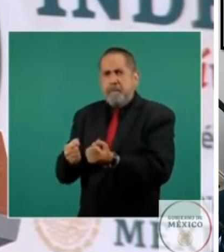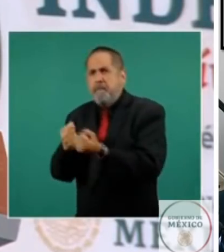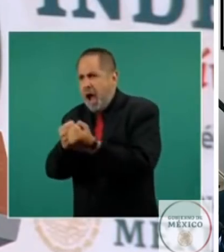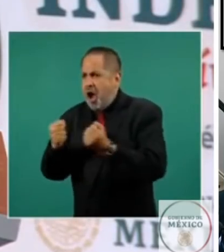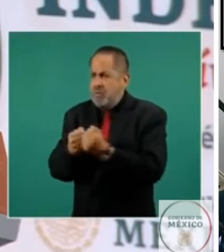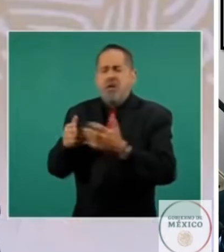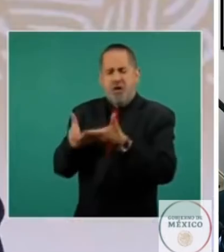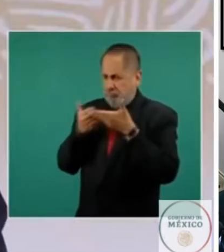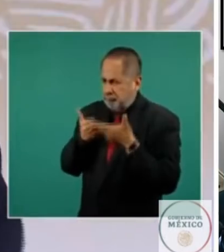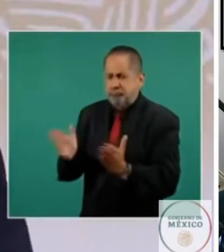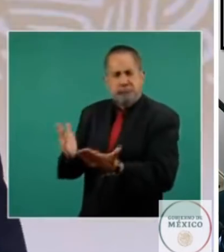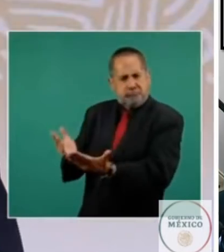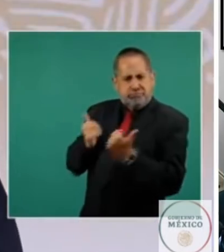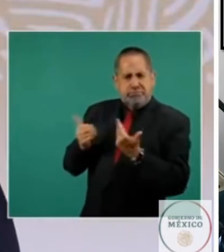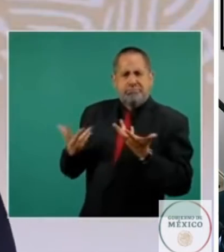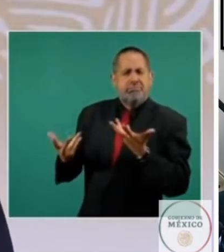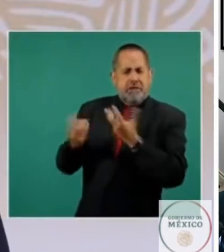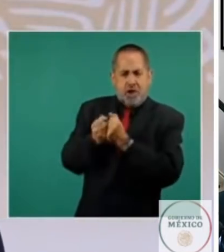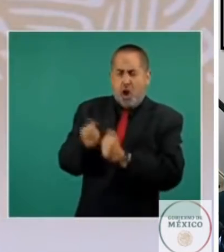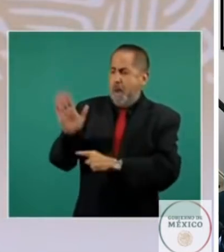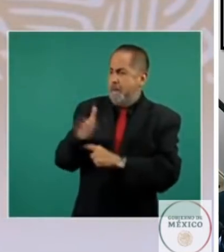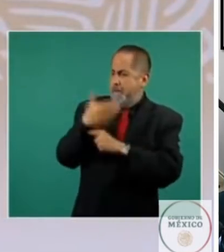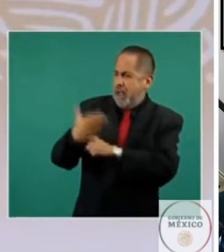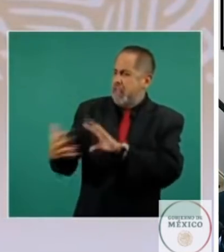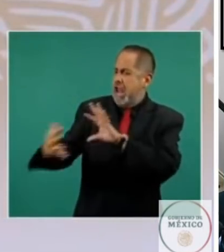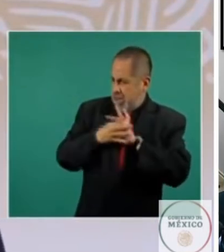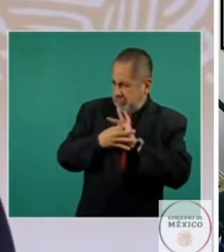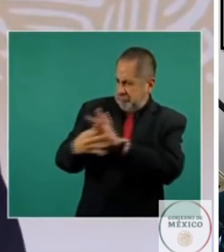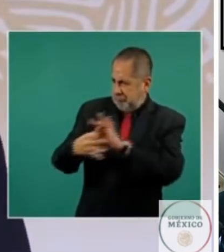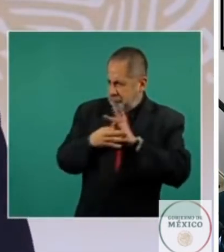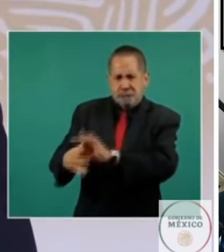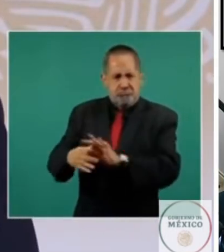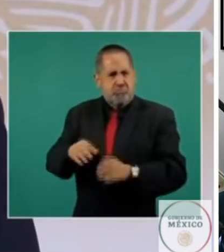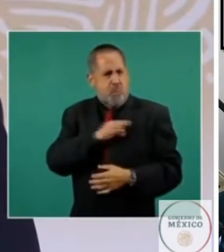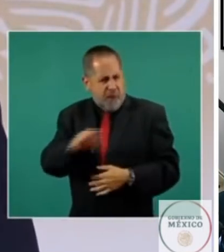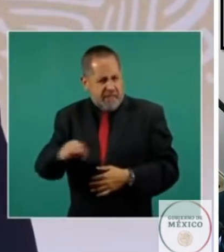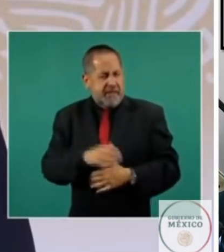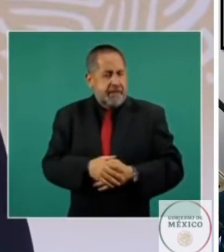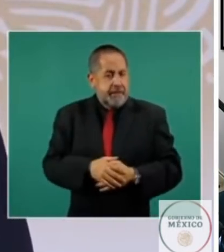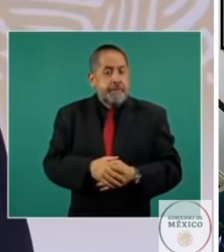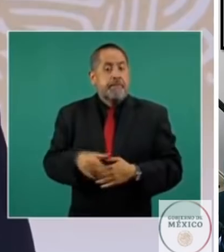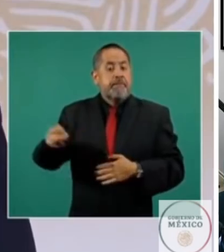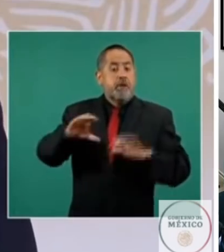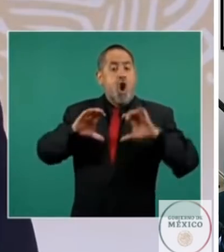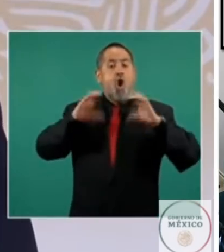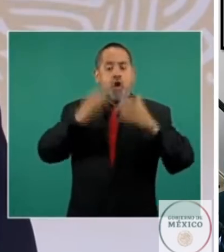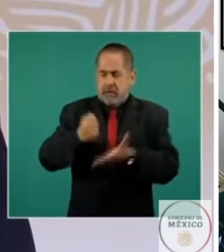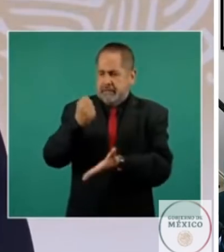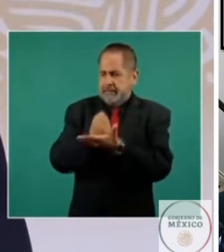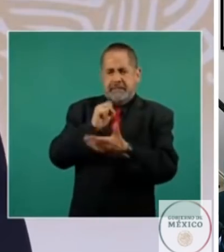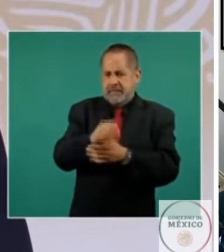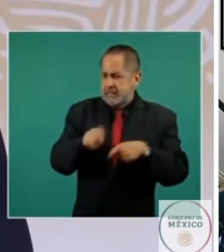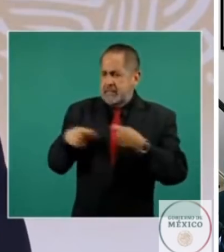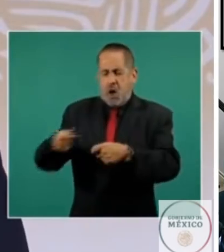sus puertos a los barcos con la bandera de la estrella solitaria. Lo aprobó el Congreso, lo sentenció